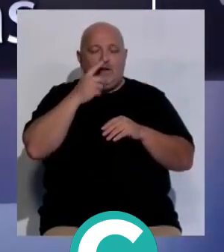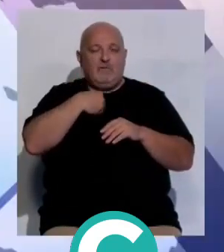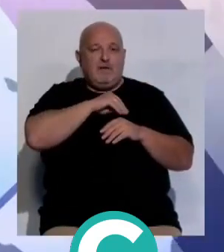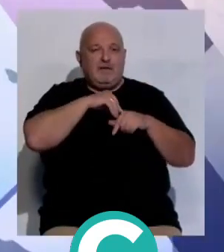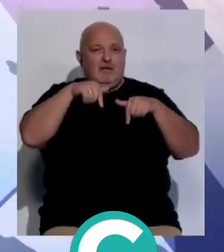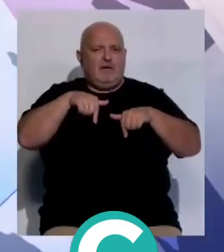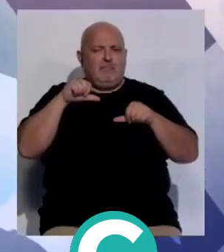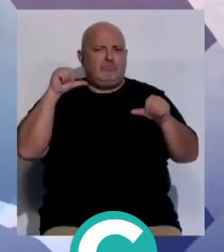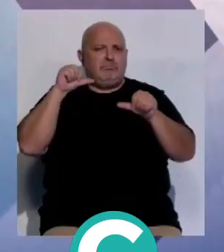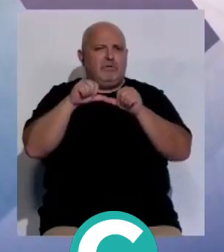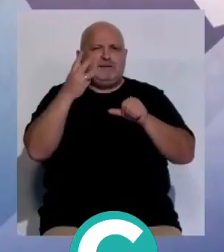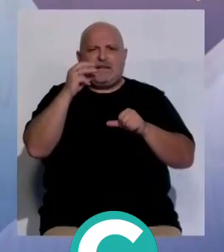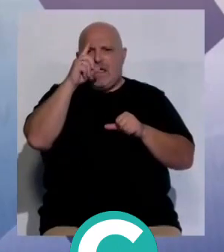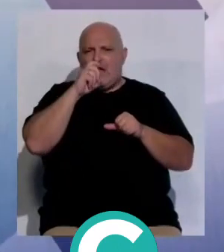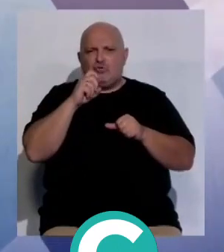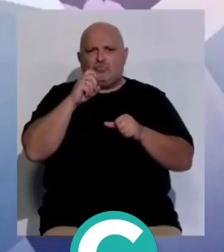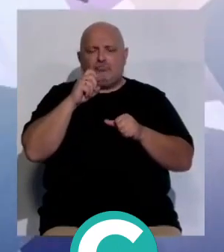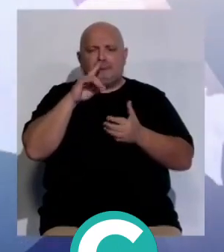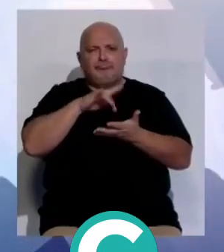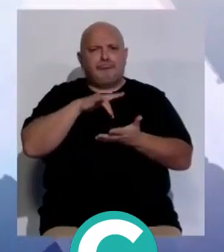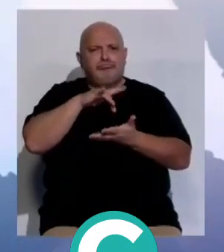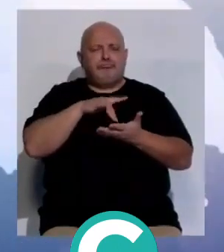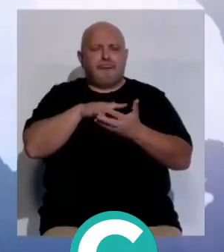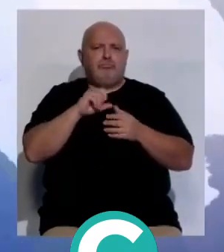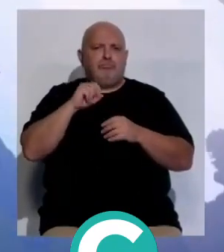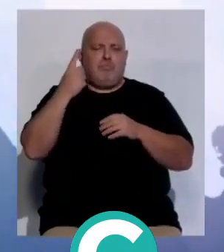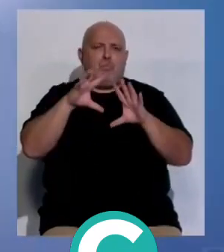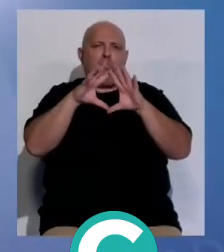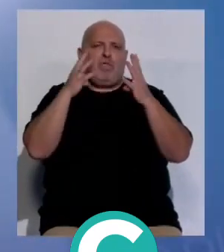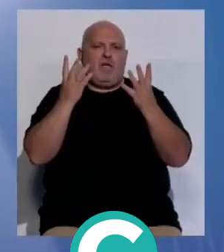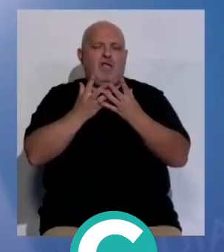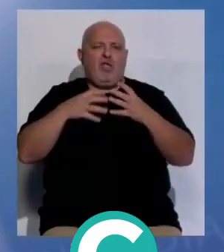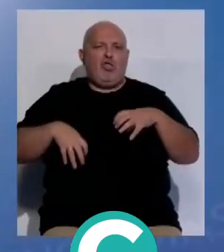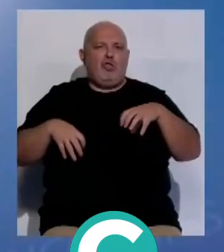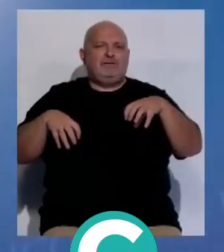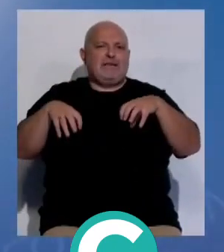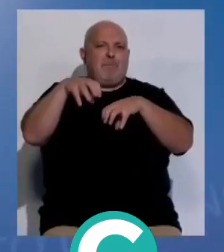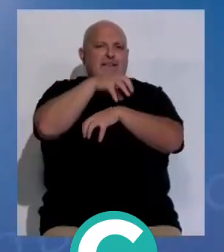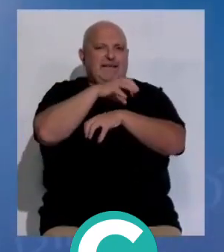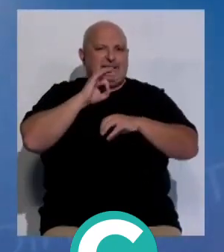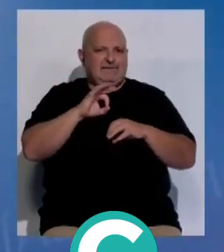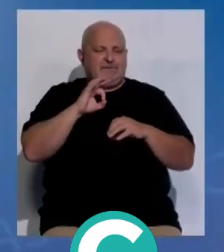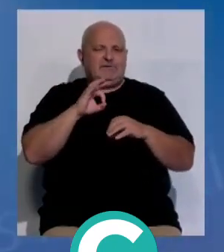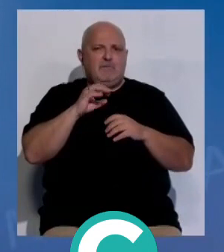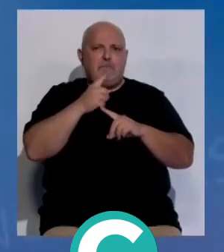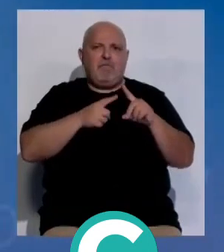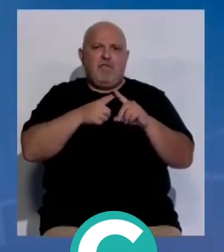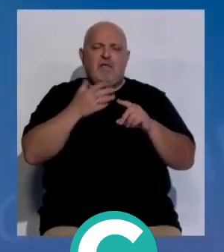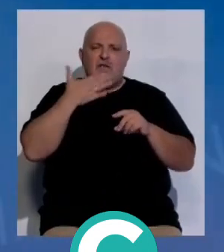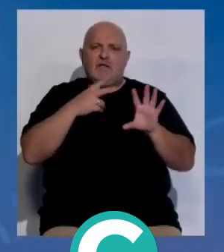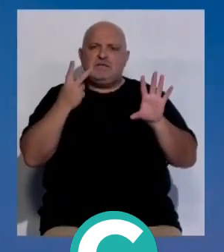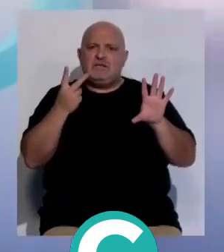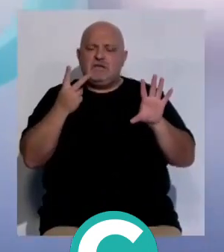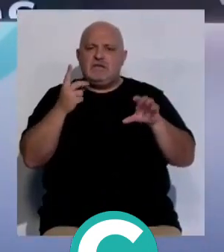país lleva más de 30 años consecutivos a la vanguardia mundial en donación y trasplantes de órganos con una media de